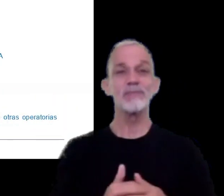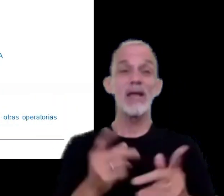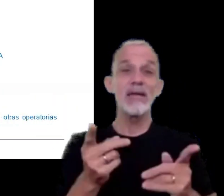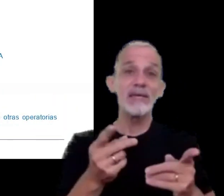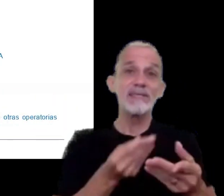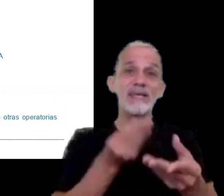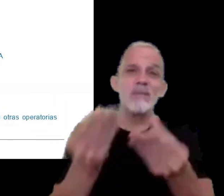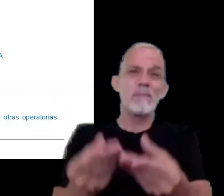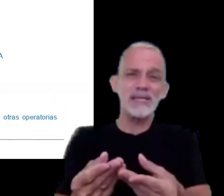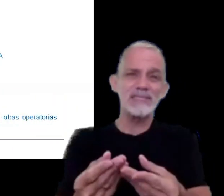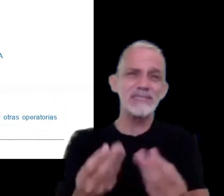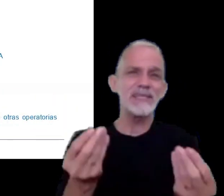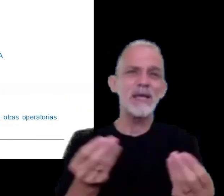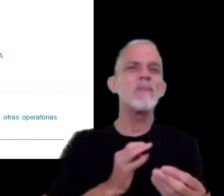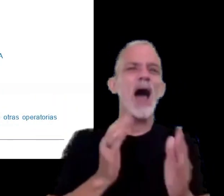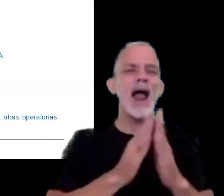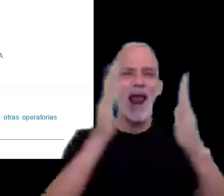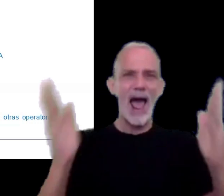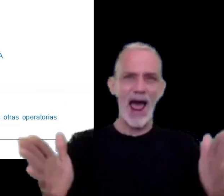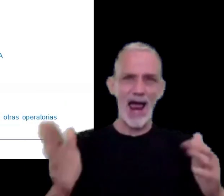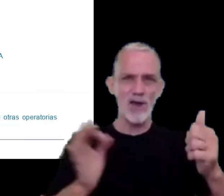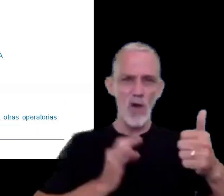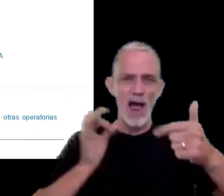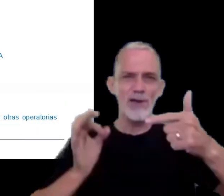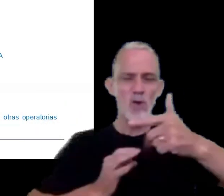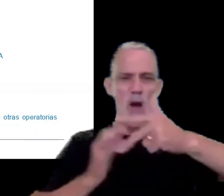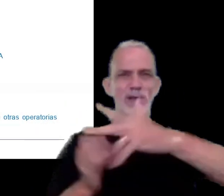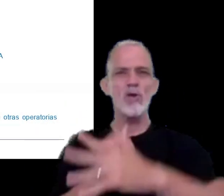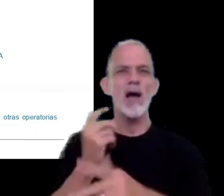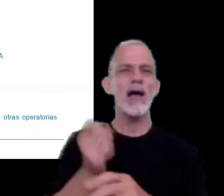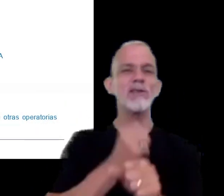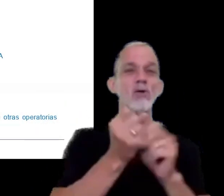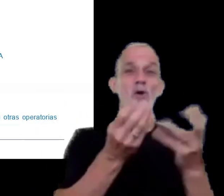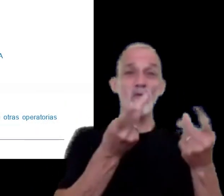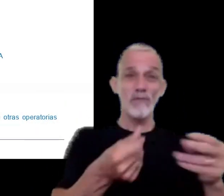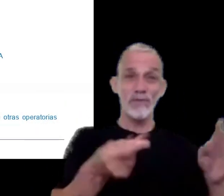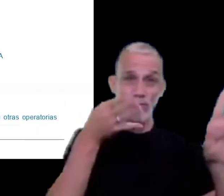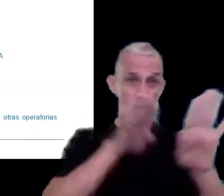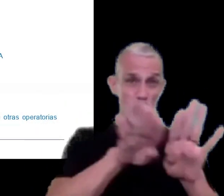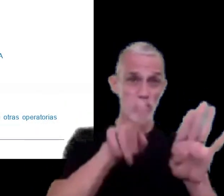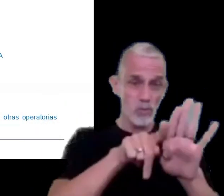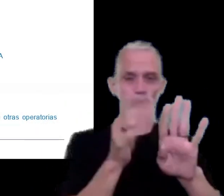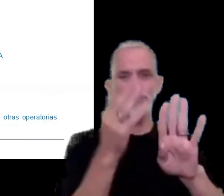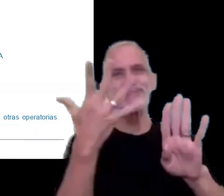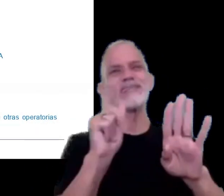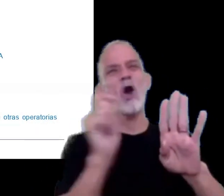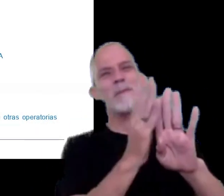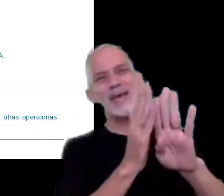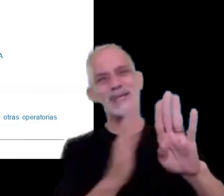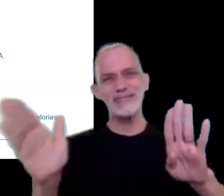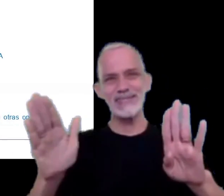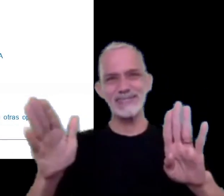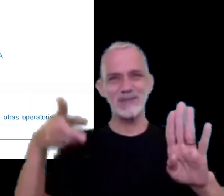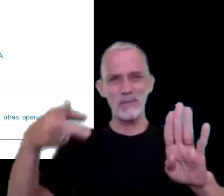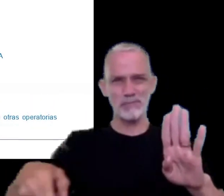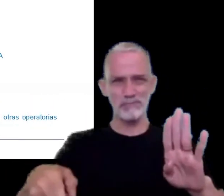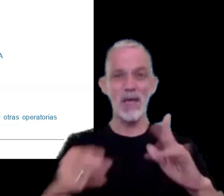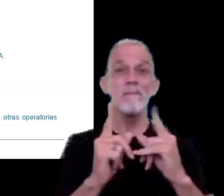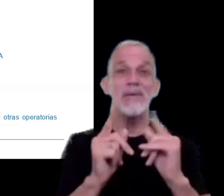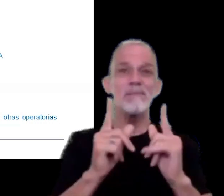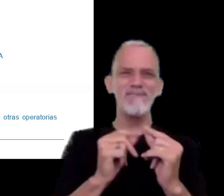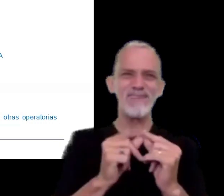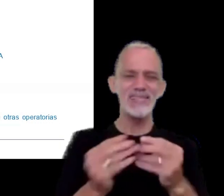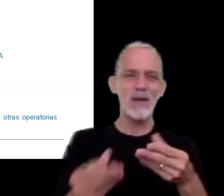presenta anualmente hasta el quinto mes del cierre fiscal en la misma fecha de la